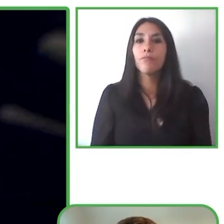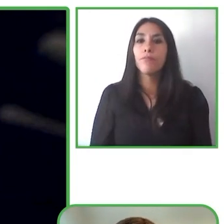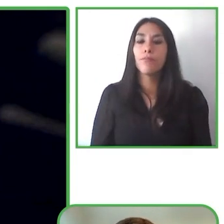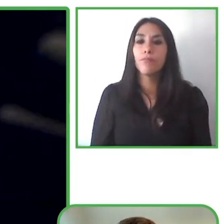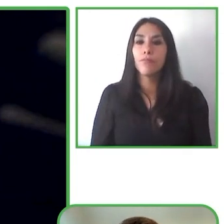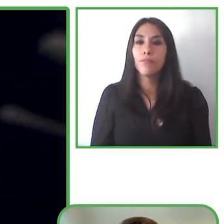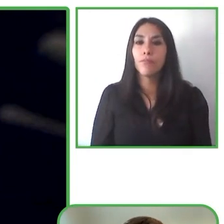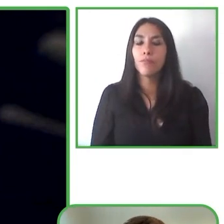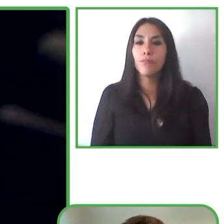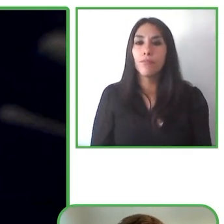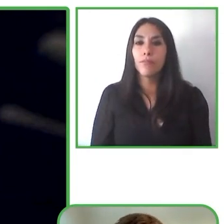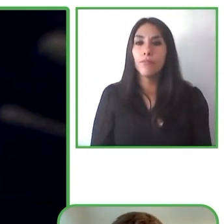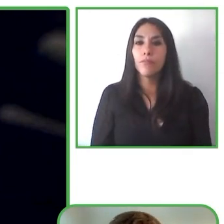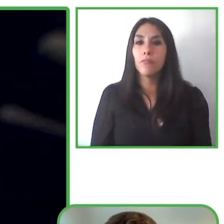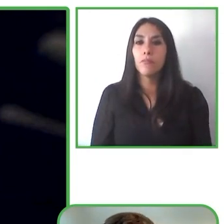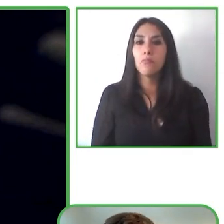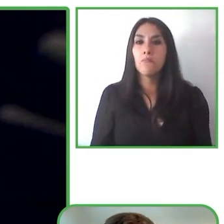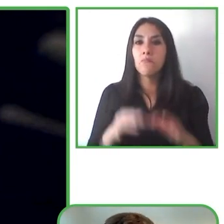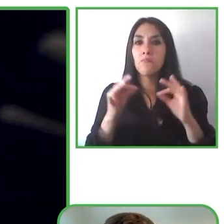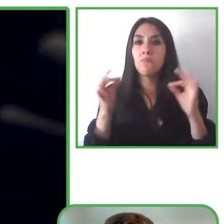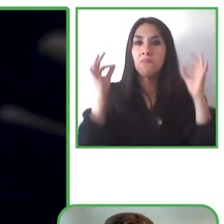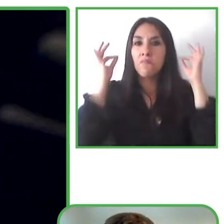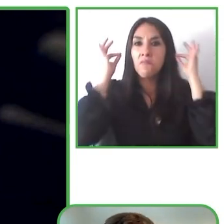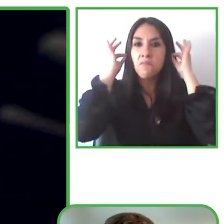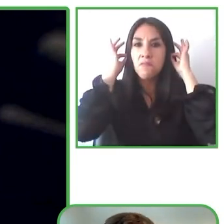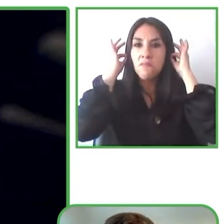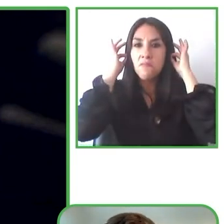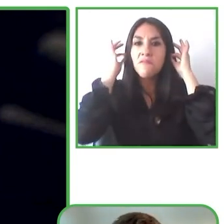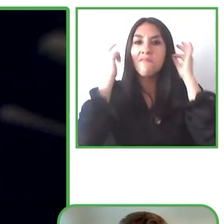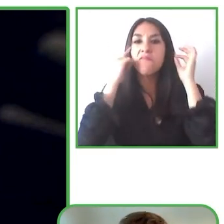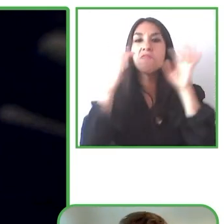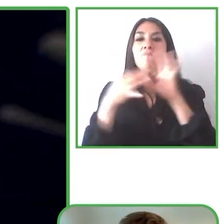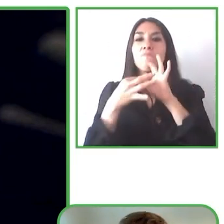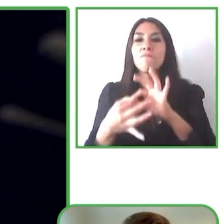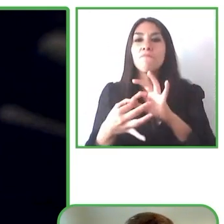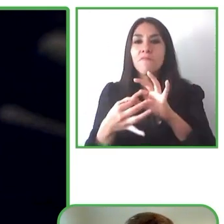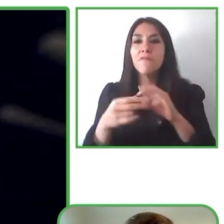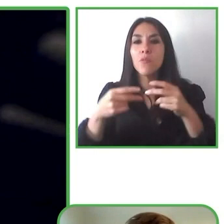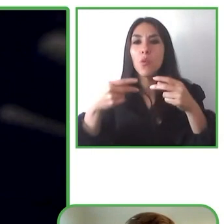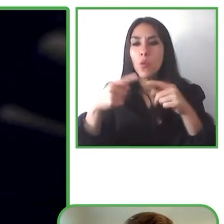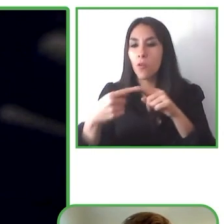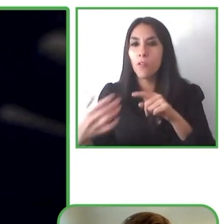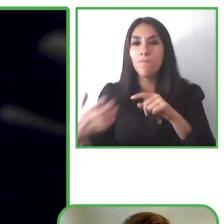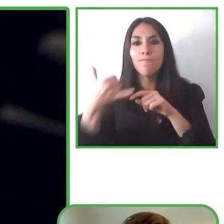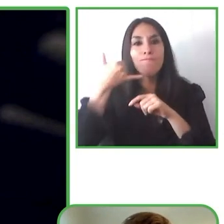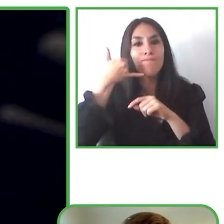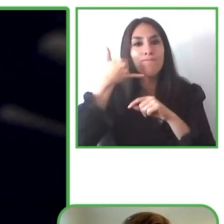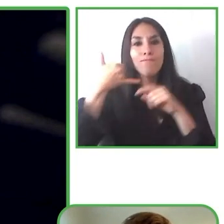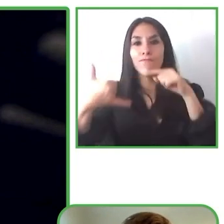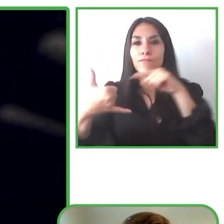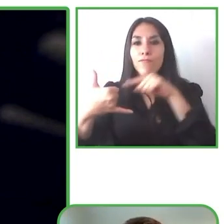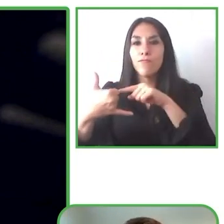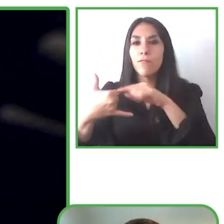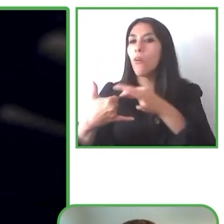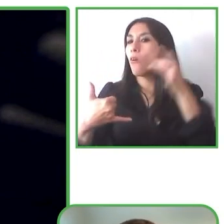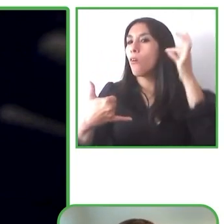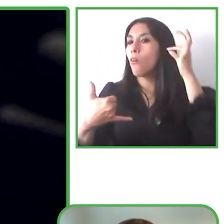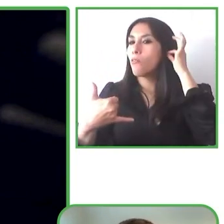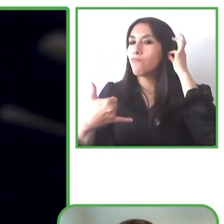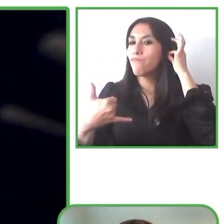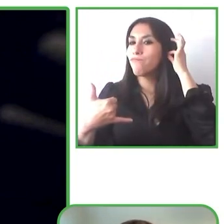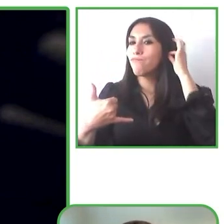tu móvil se baja la app y funciona junto con Netflix Disney Plus